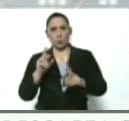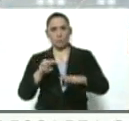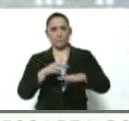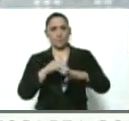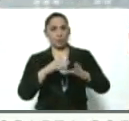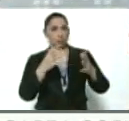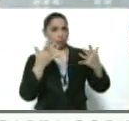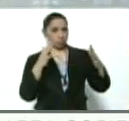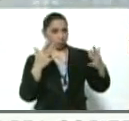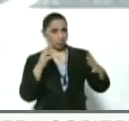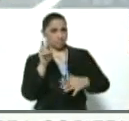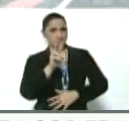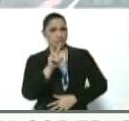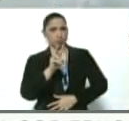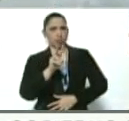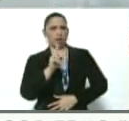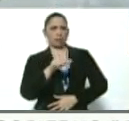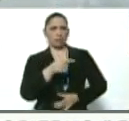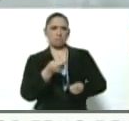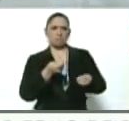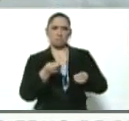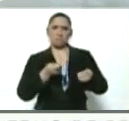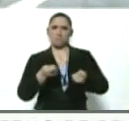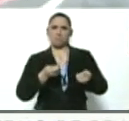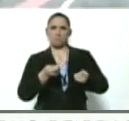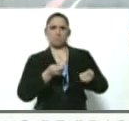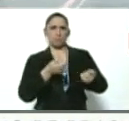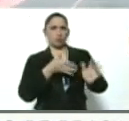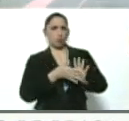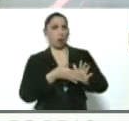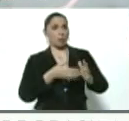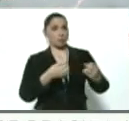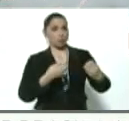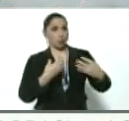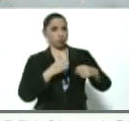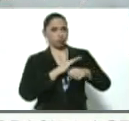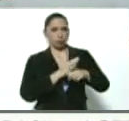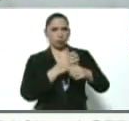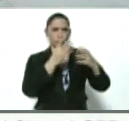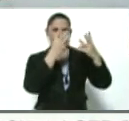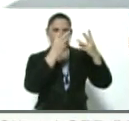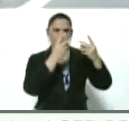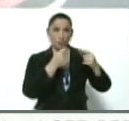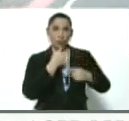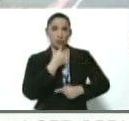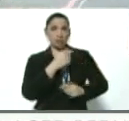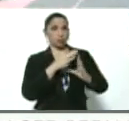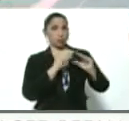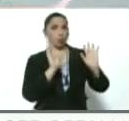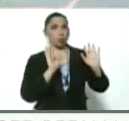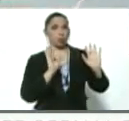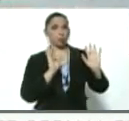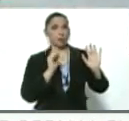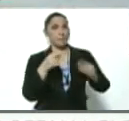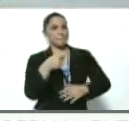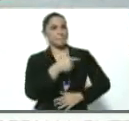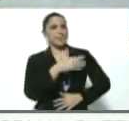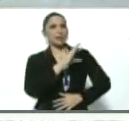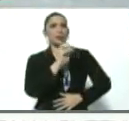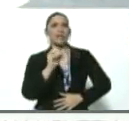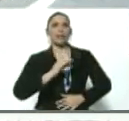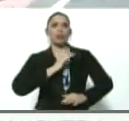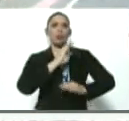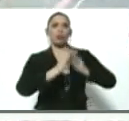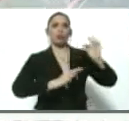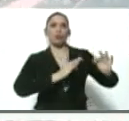un aplauso para Venezuela y el manejo que le está dando a la epidemia. Los números lo dicen todo. Menos de 500 contagios,